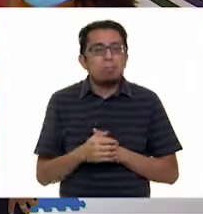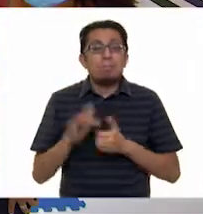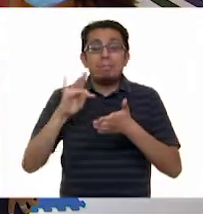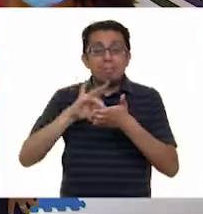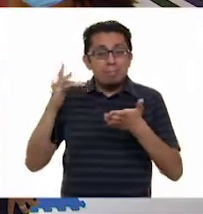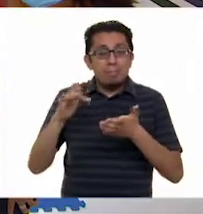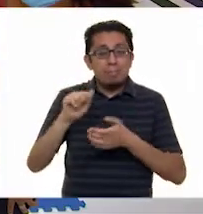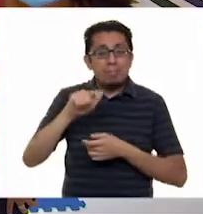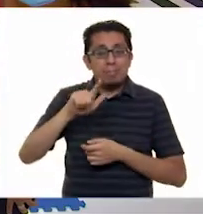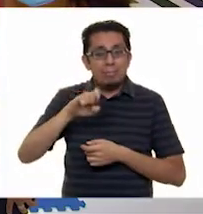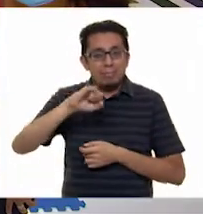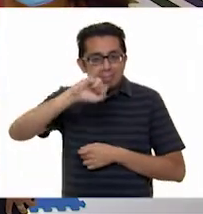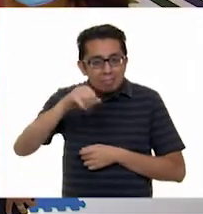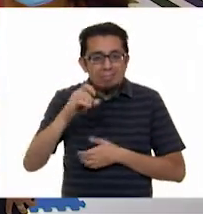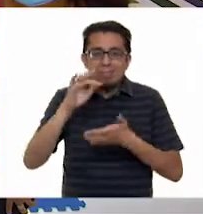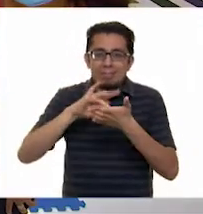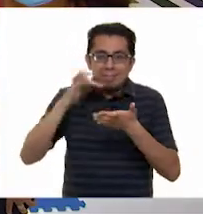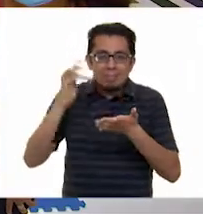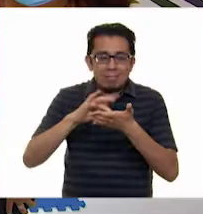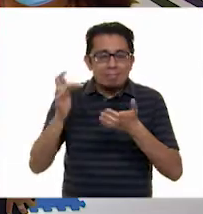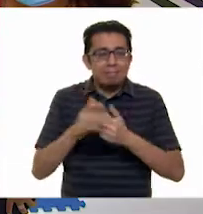¡Gracias, Alejo! ¡Gracias!